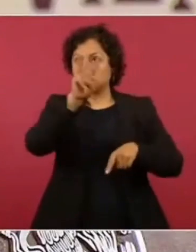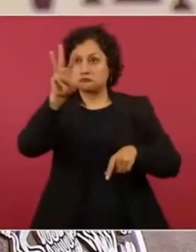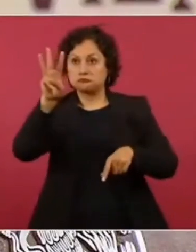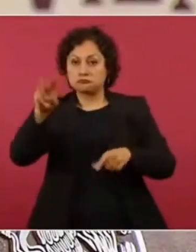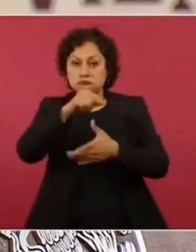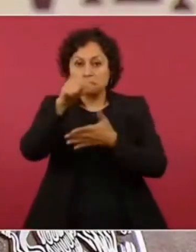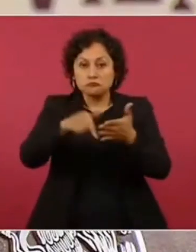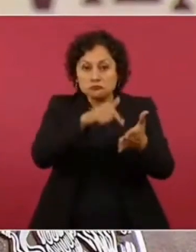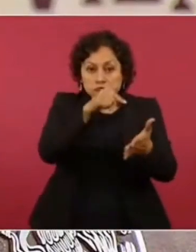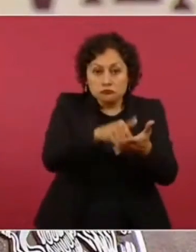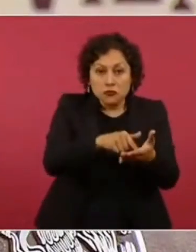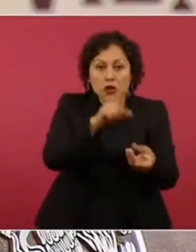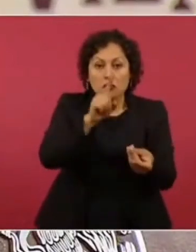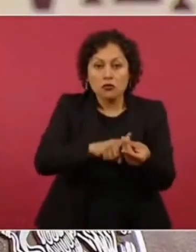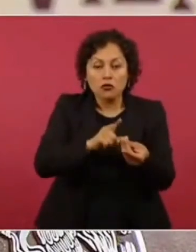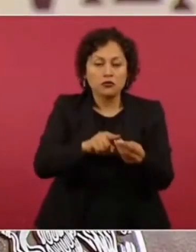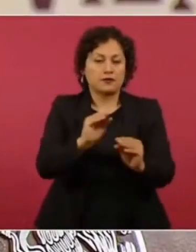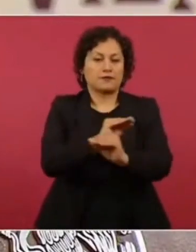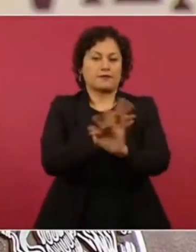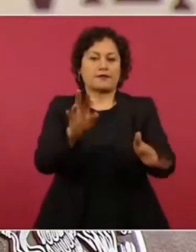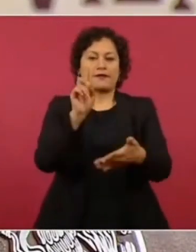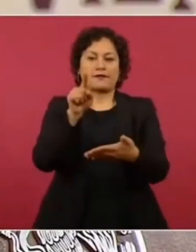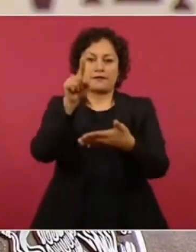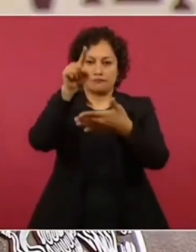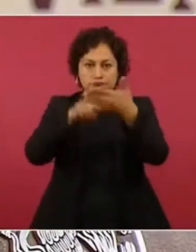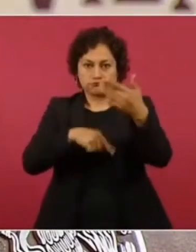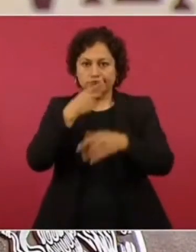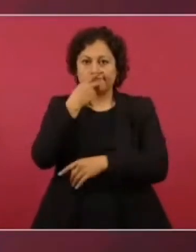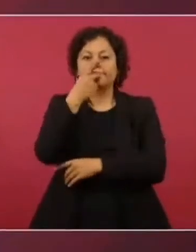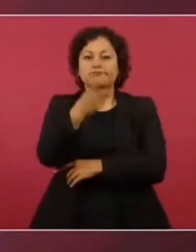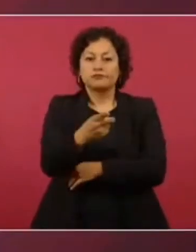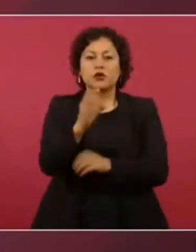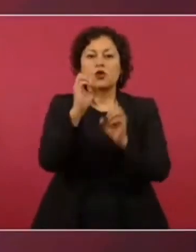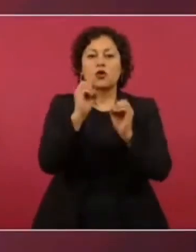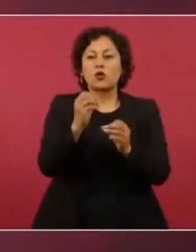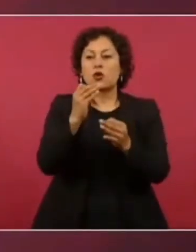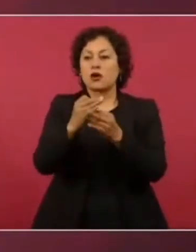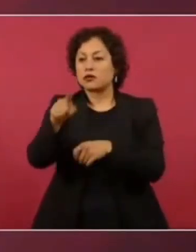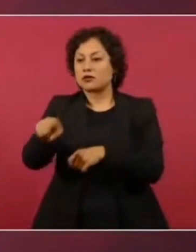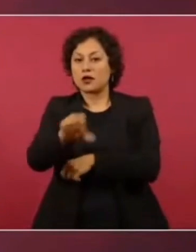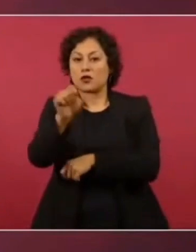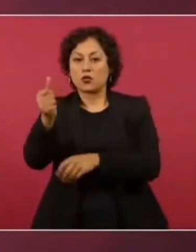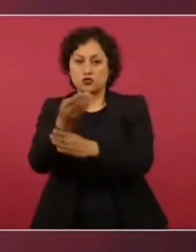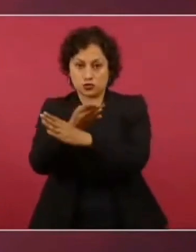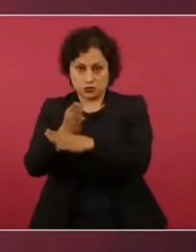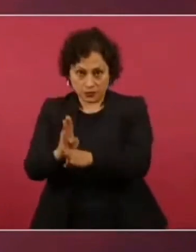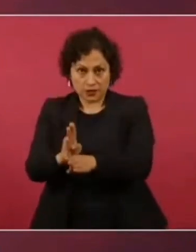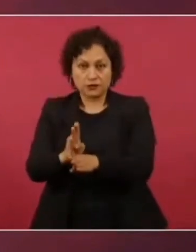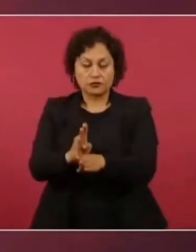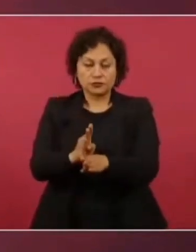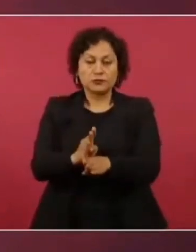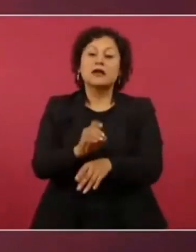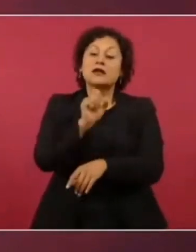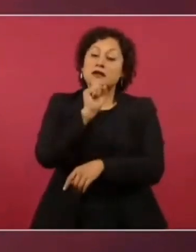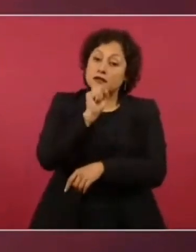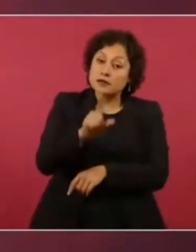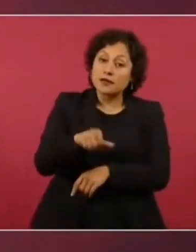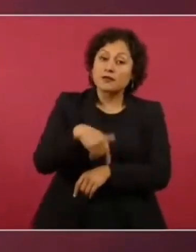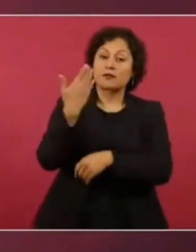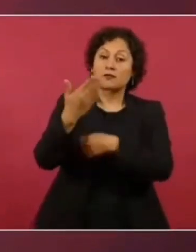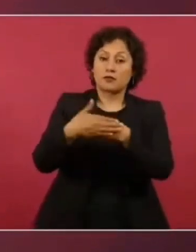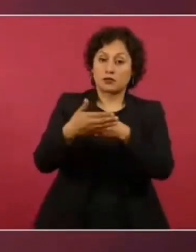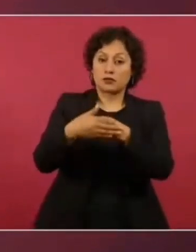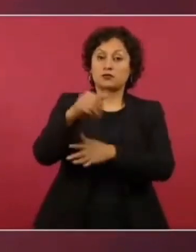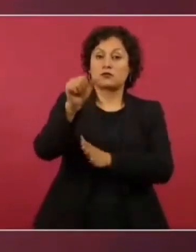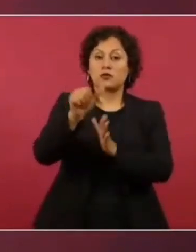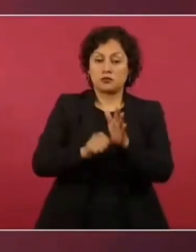rezagados, los que van a cambiar en este mes estos bancos y el siguiente mes vamos a seguir informando,